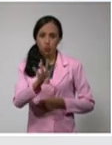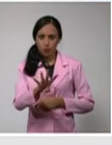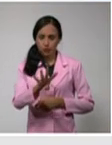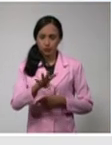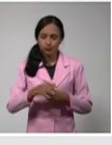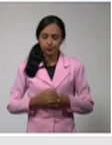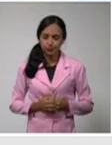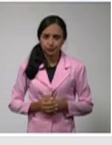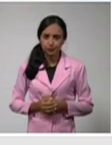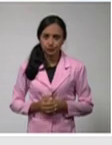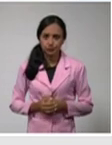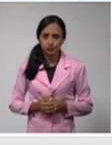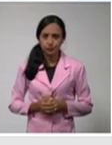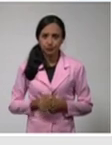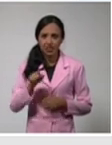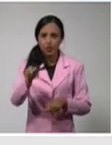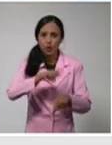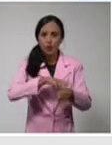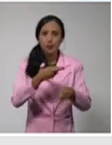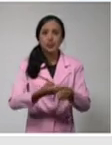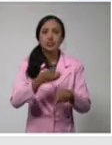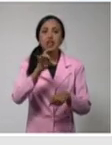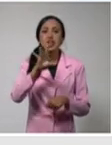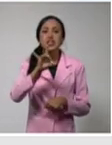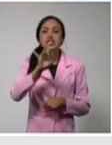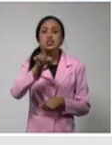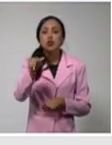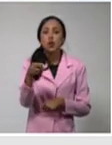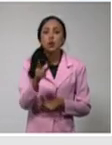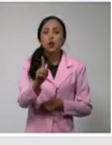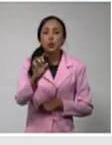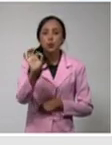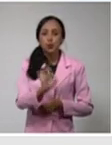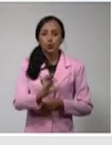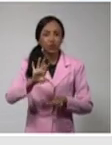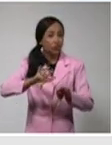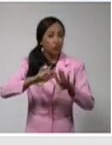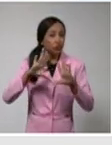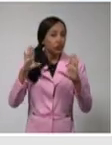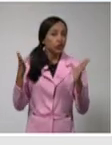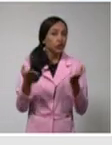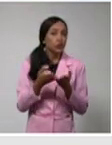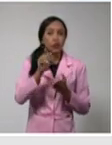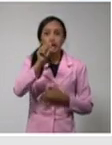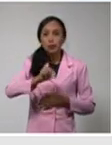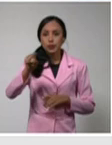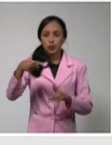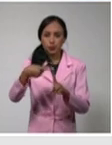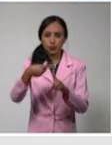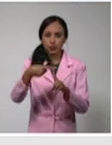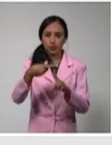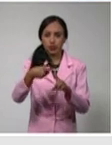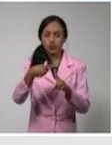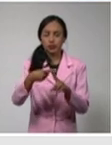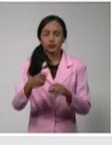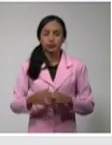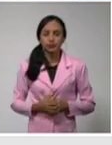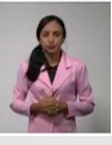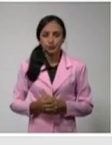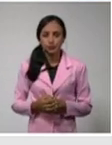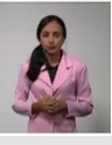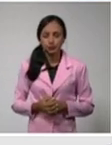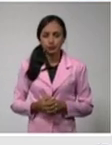hablando del 15,1% de todos los casos confirmados. Y lo que es más